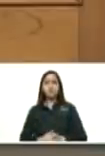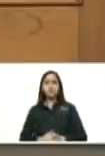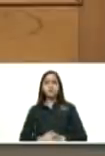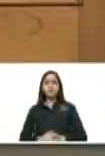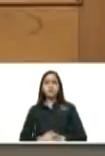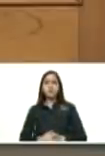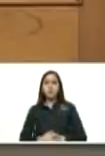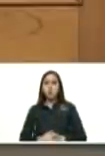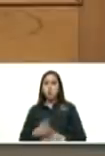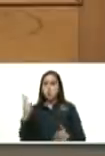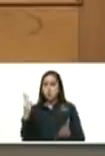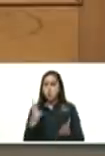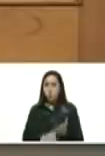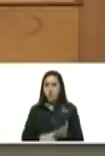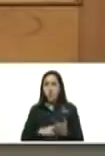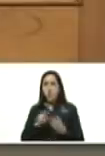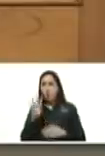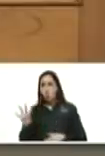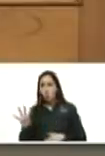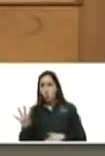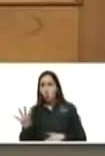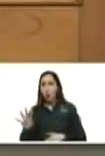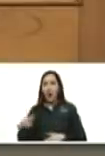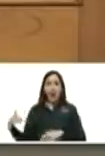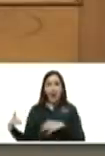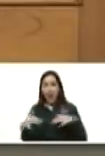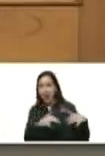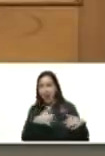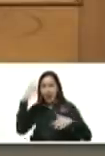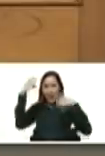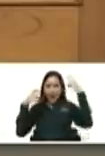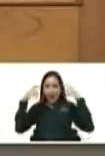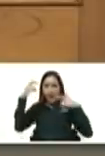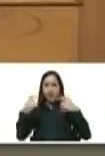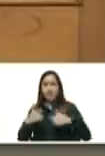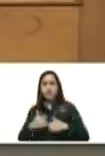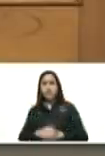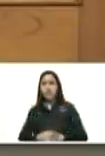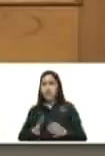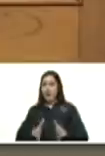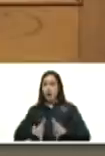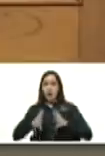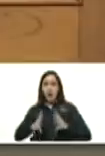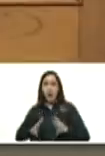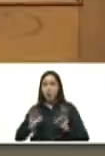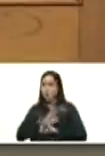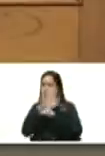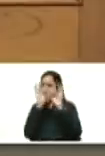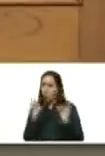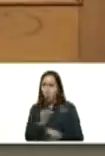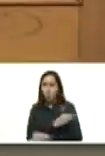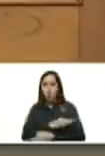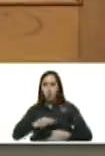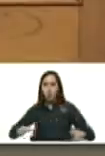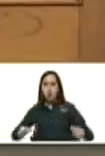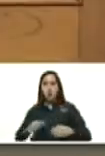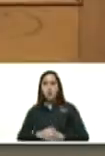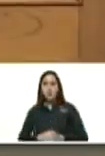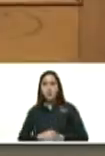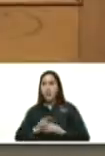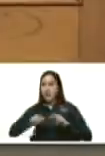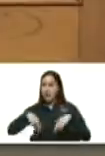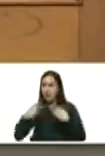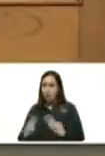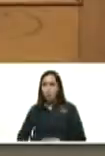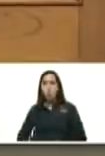2004 cuando salimos de los golpes de Estado contra Chávez y ganamos de aquella manera maravillosa el referéndum que pretendió